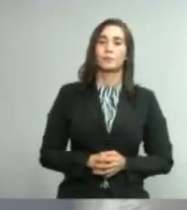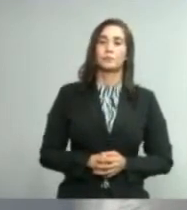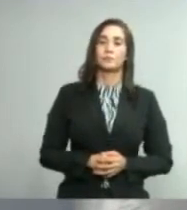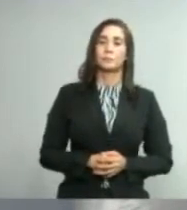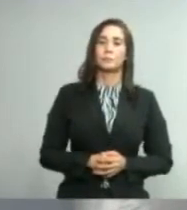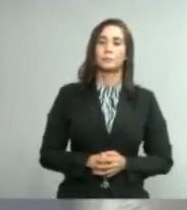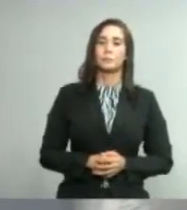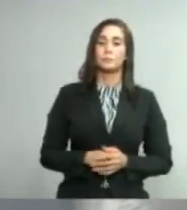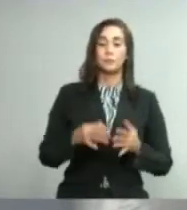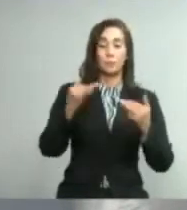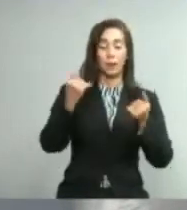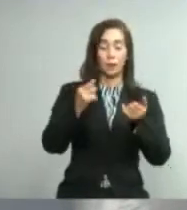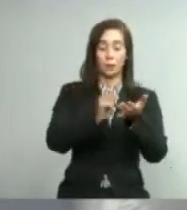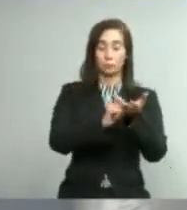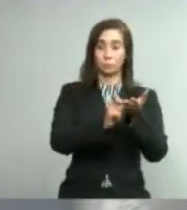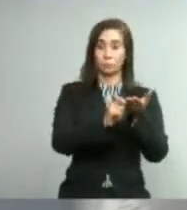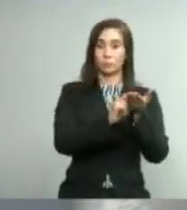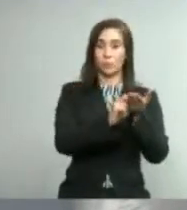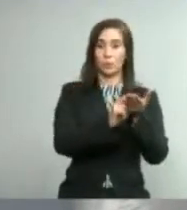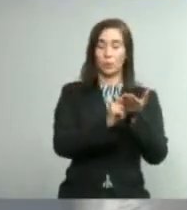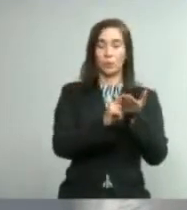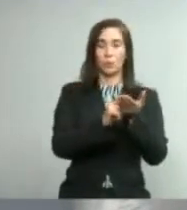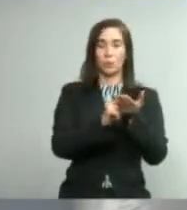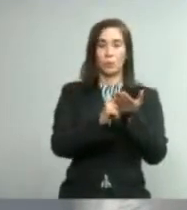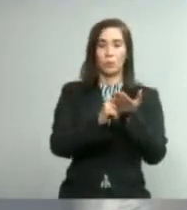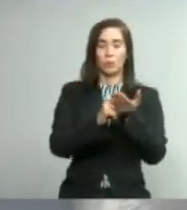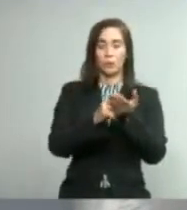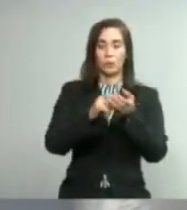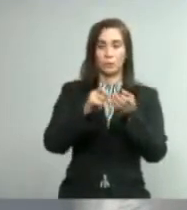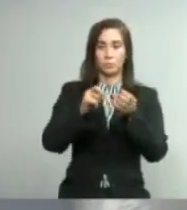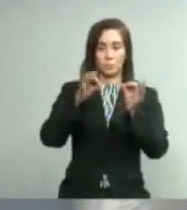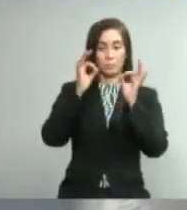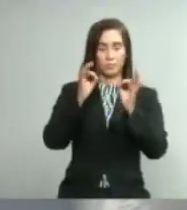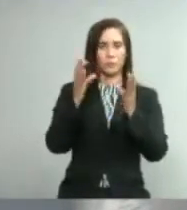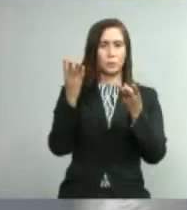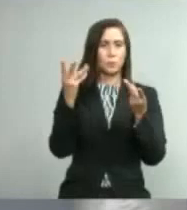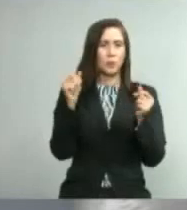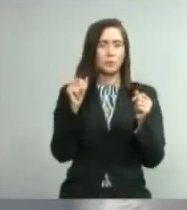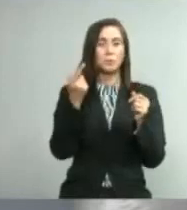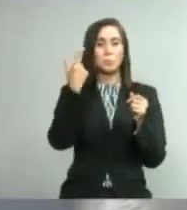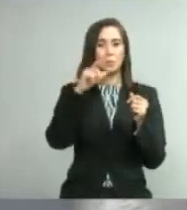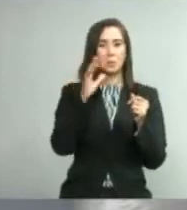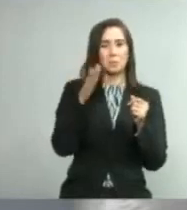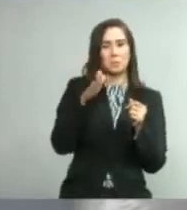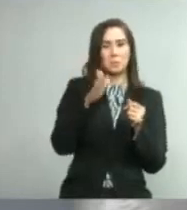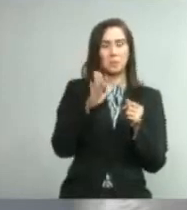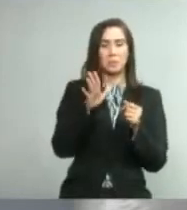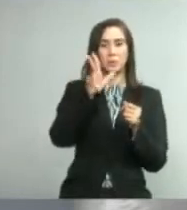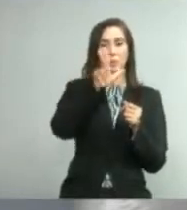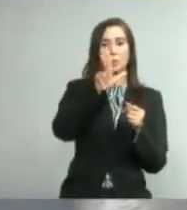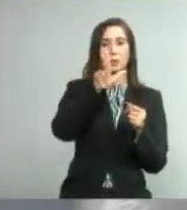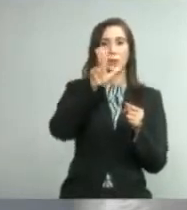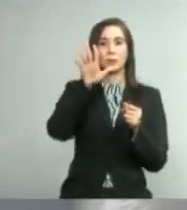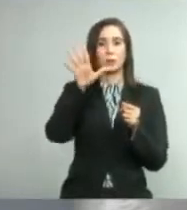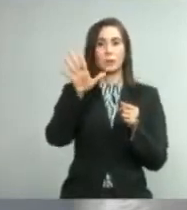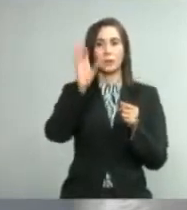proporción de esto pero debe rondar entre un 35 a un